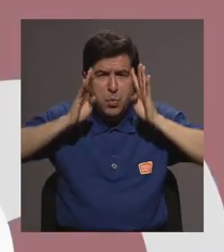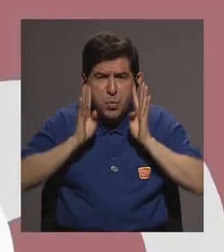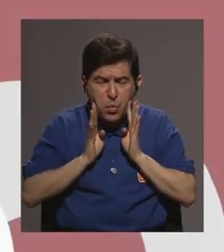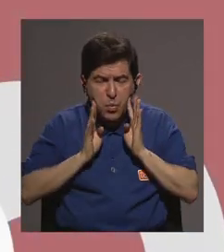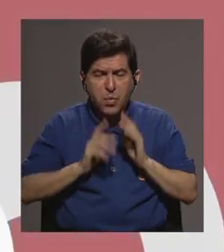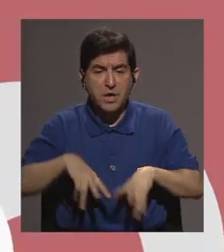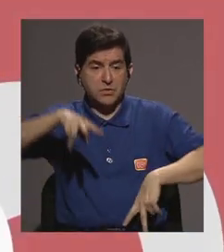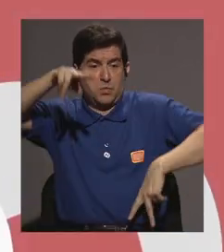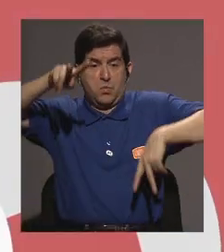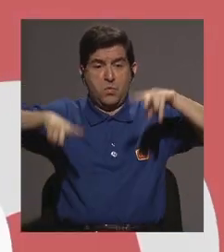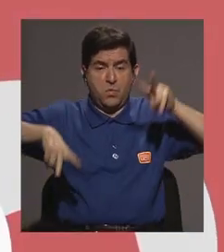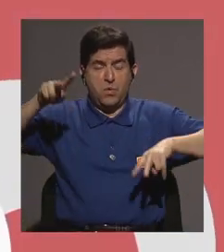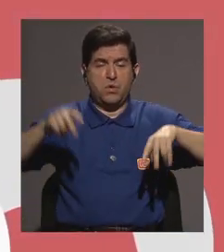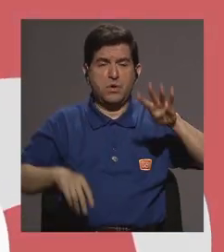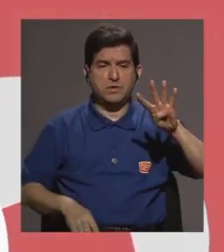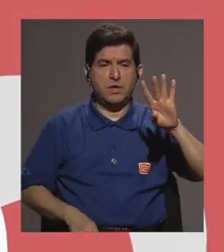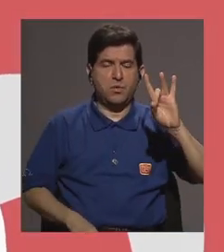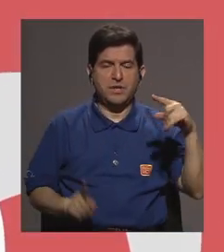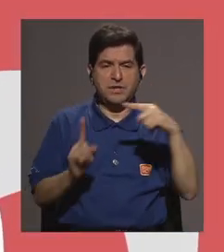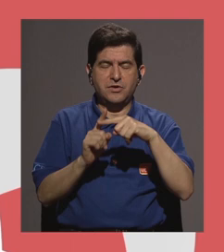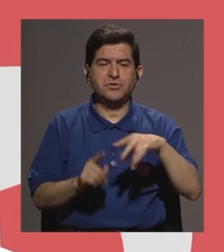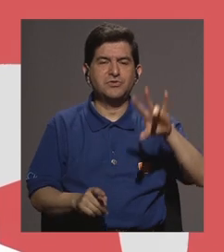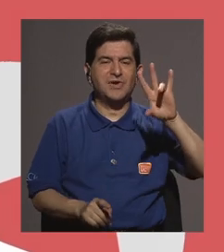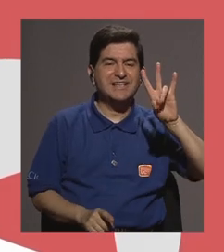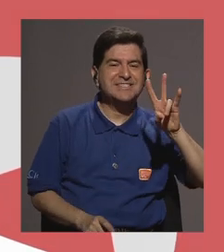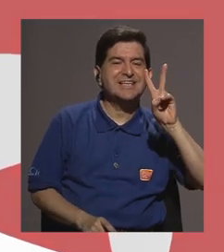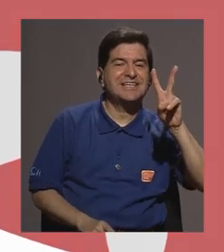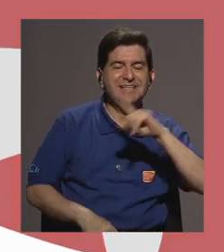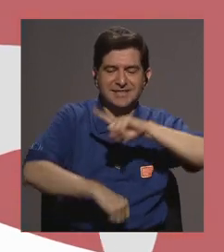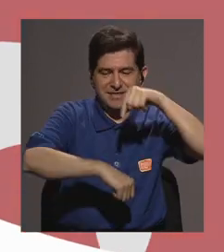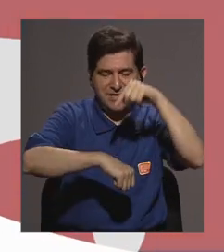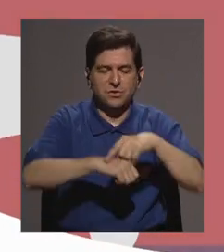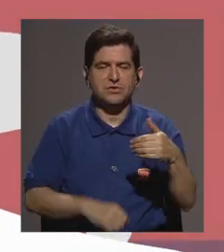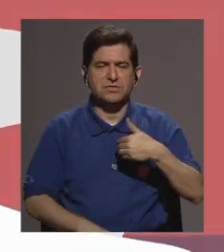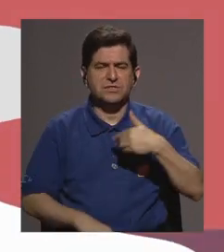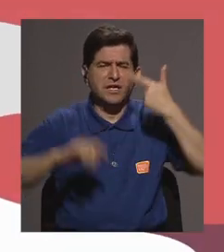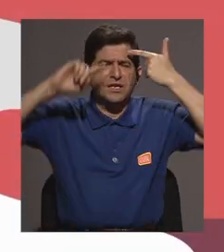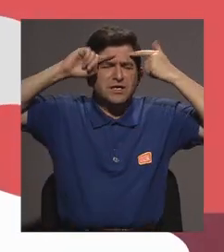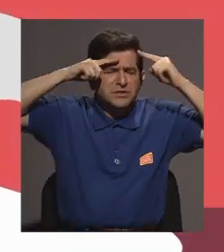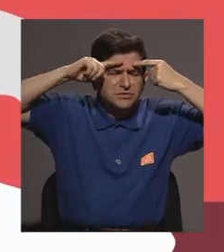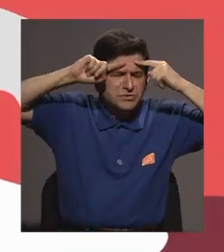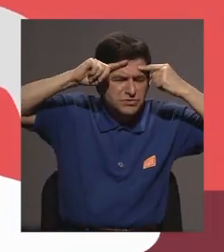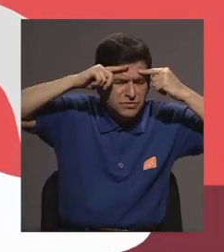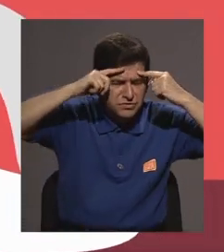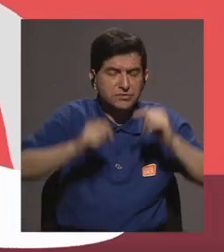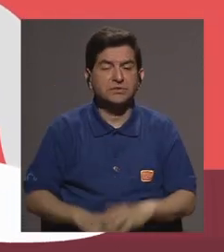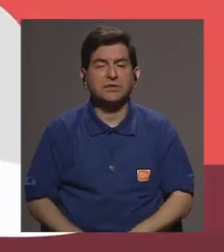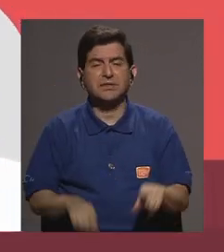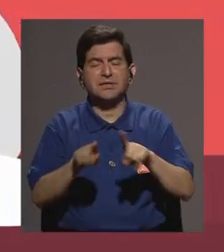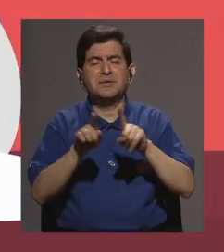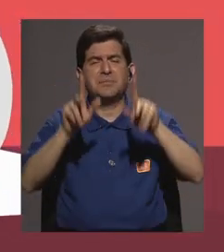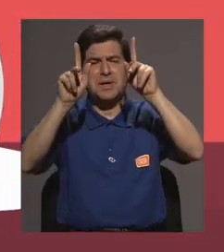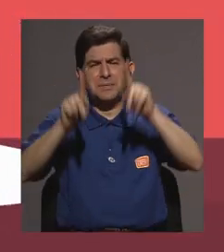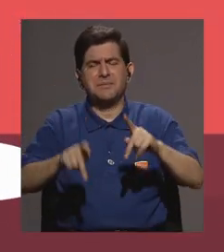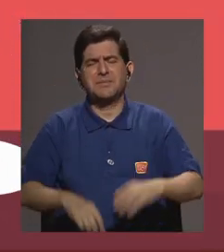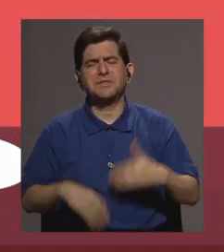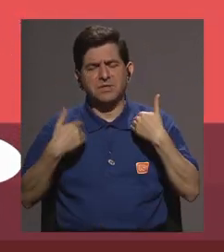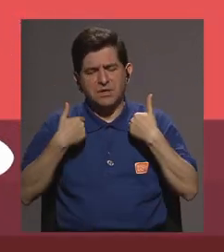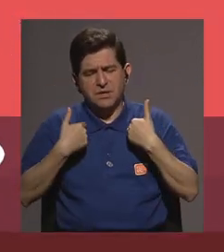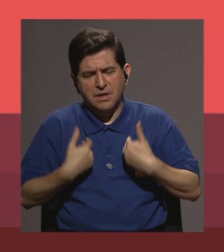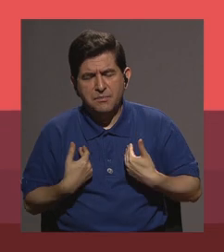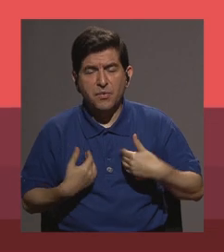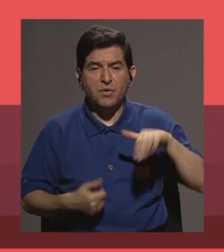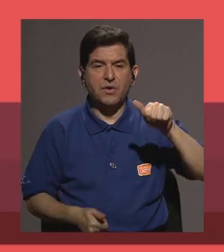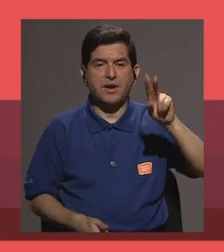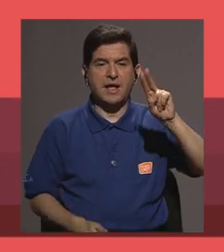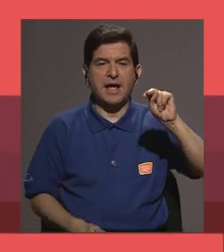la fiebre va y sube y baja cada 48, 72 horas tiene dolor de cabeza hay un tema importante que es decaimiento grande